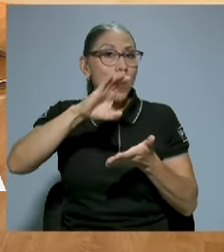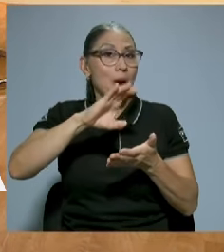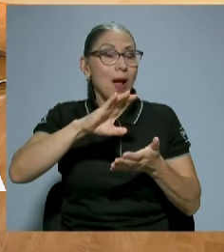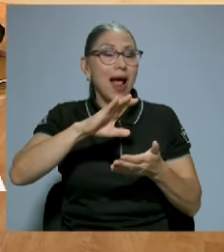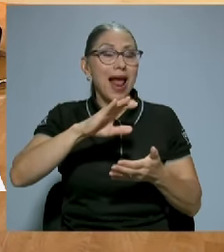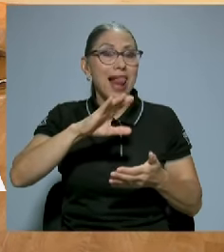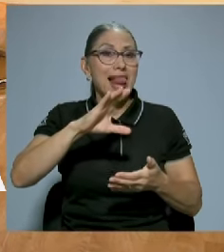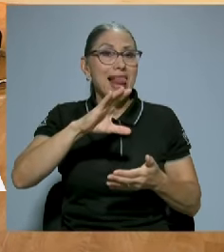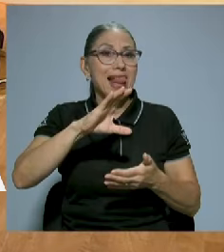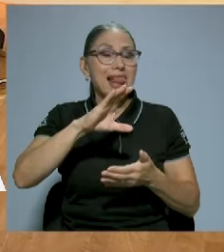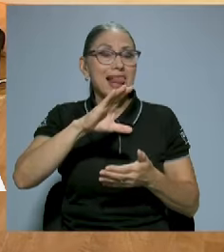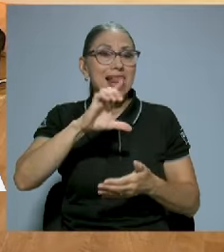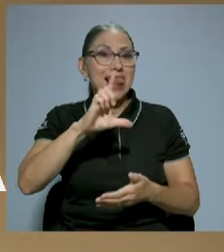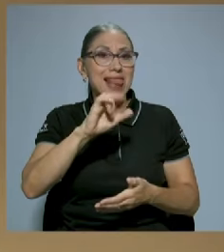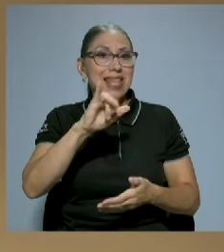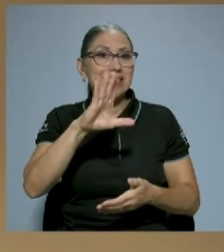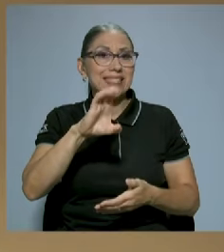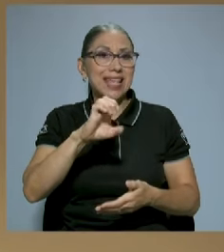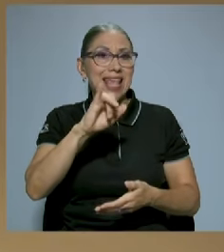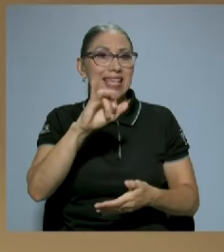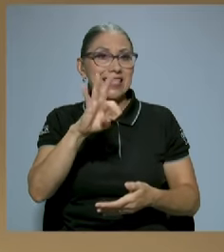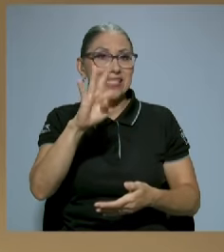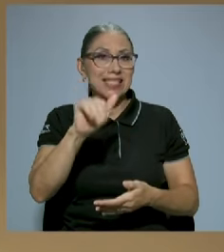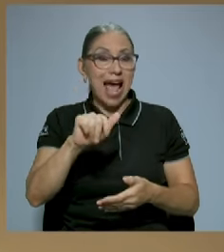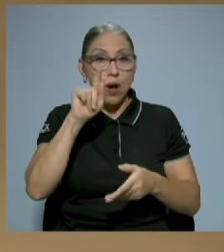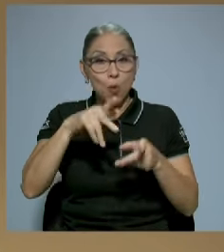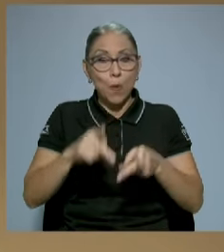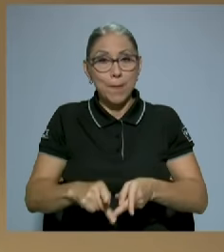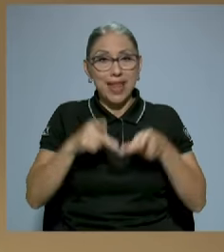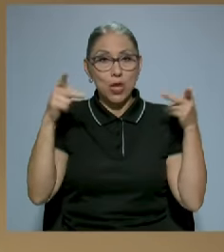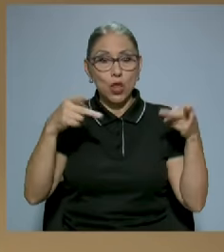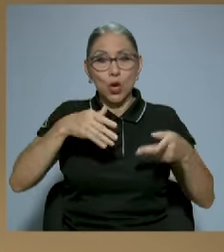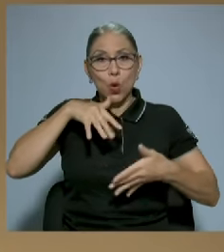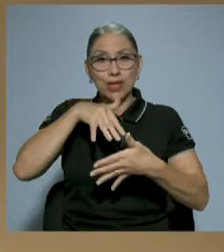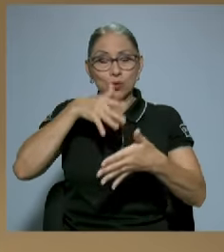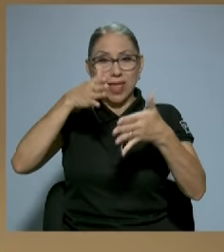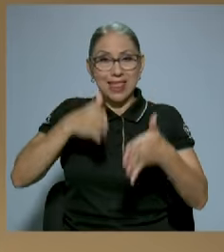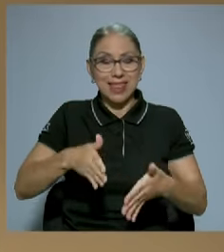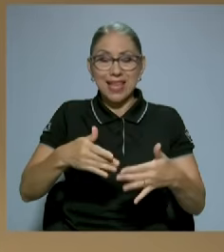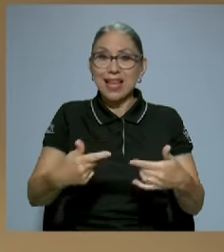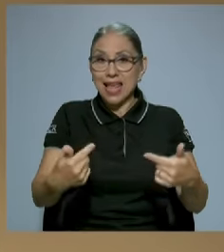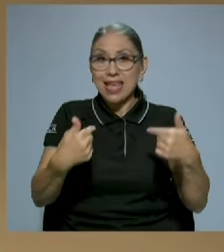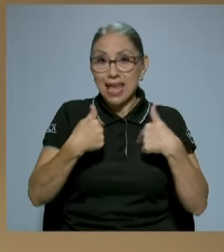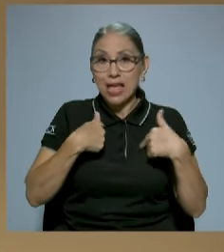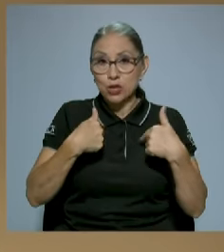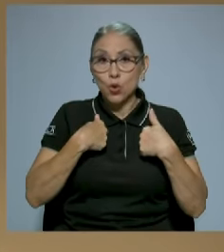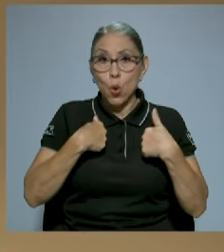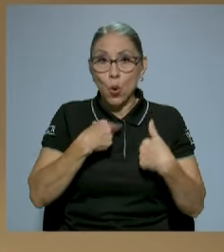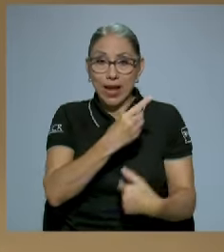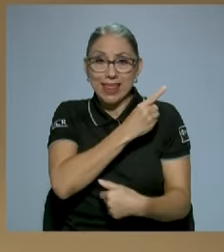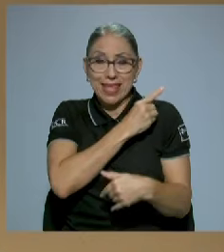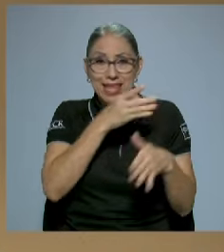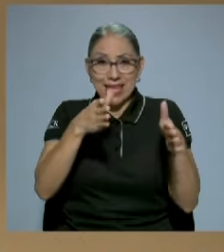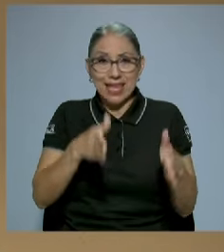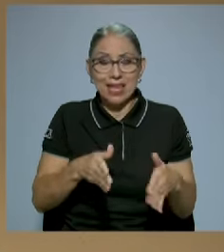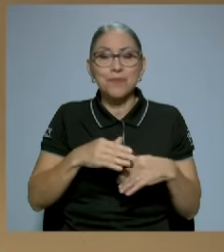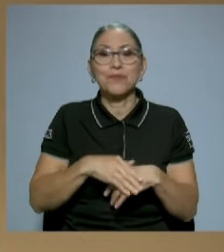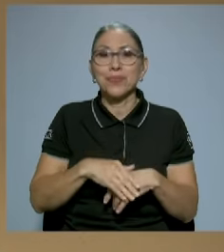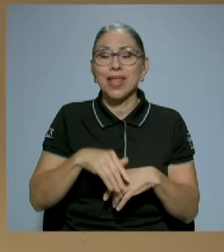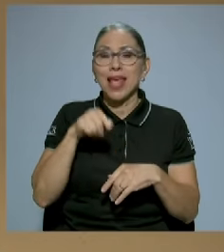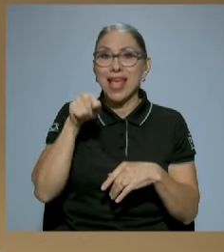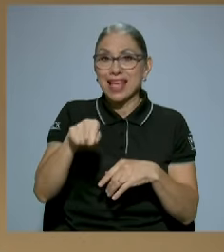estudiantil que yo dirigí se